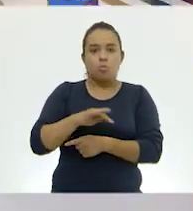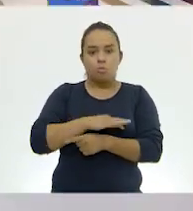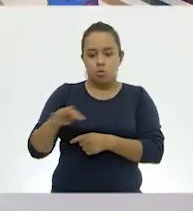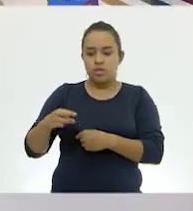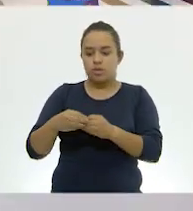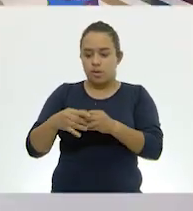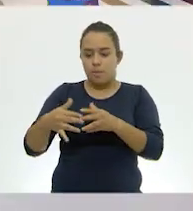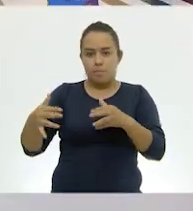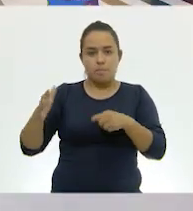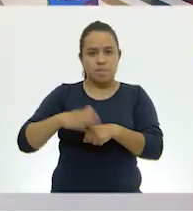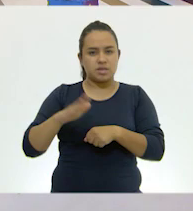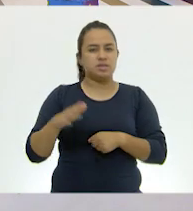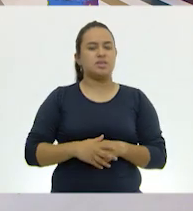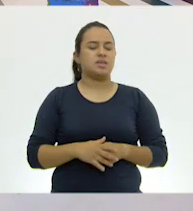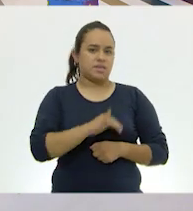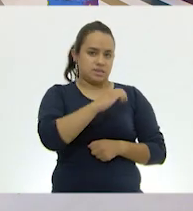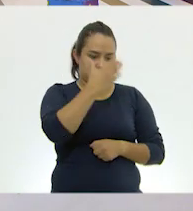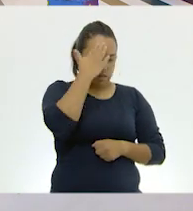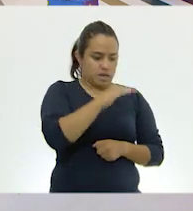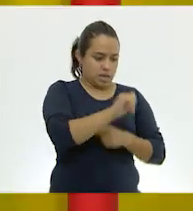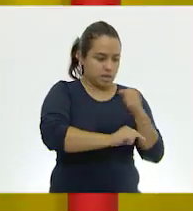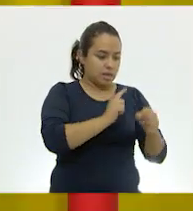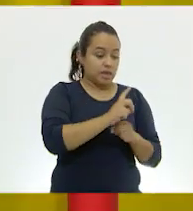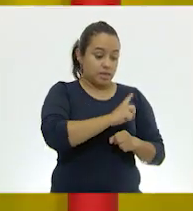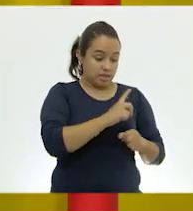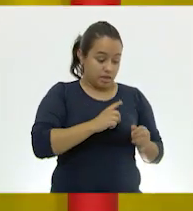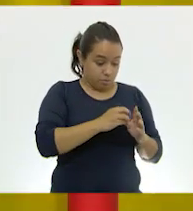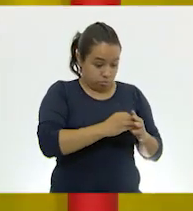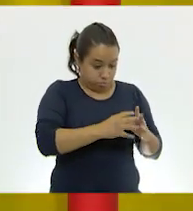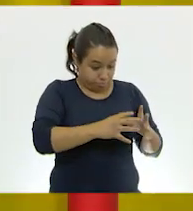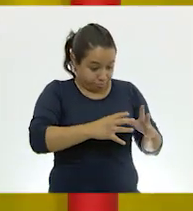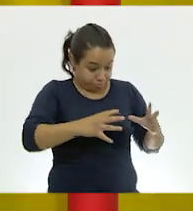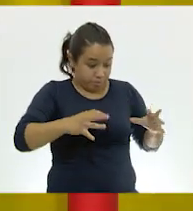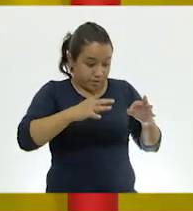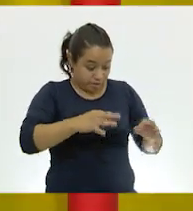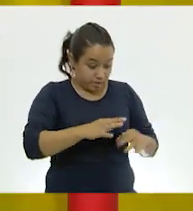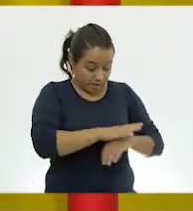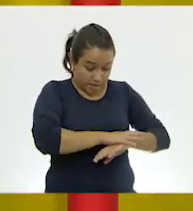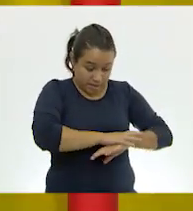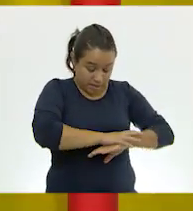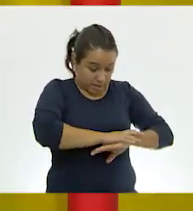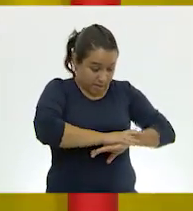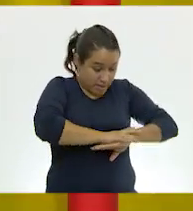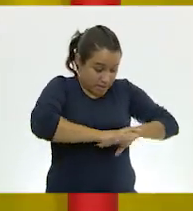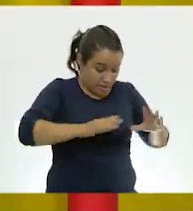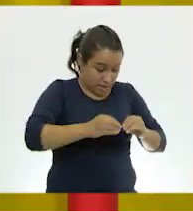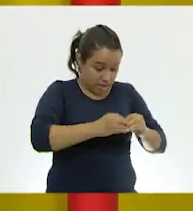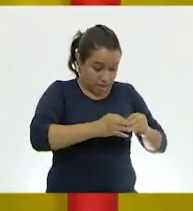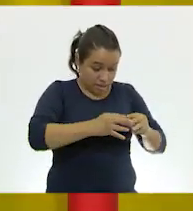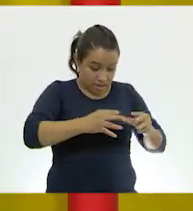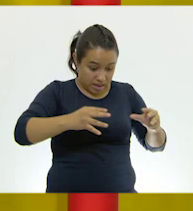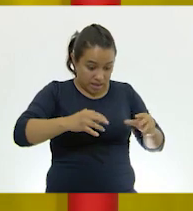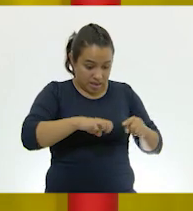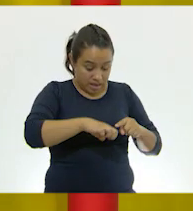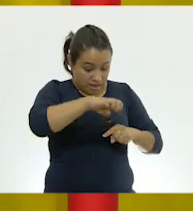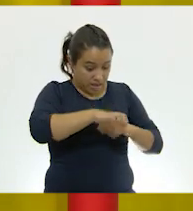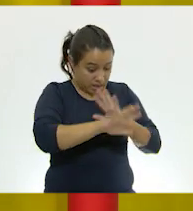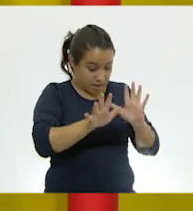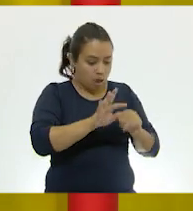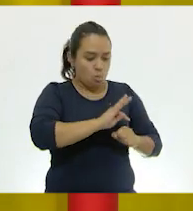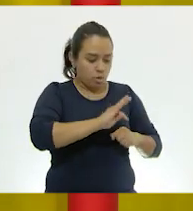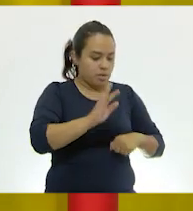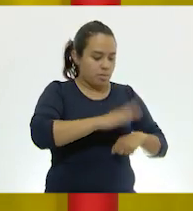siendo bebés. porque sí, conocemos algunos animales que necesitan desarrollarse de cierta manera o llegar, digámoslo así, como a cierta edad para poder